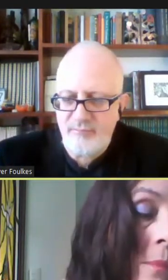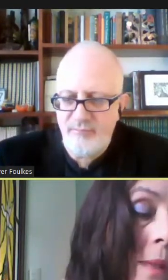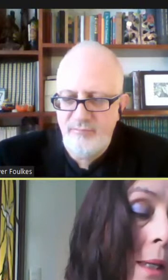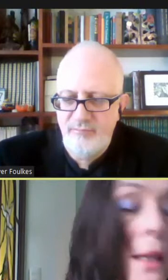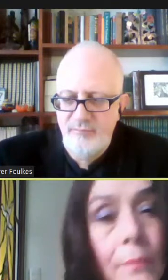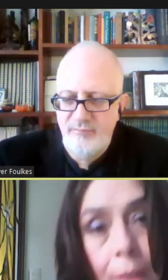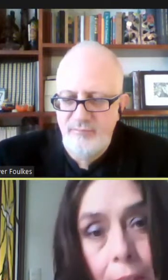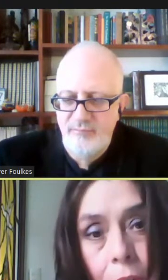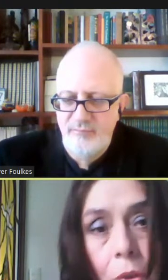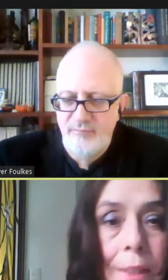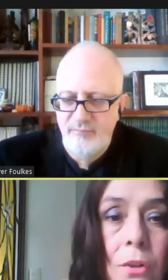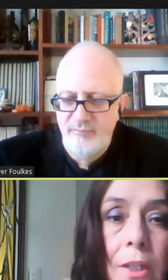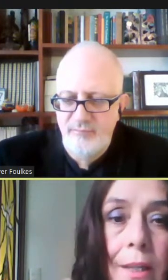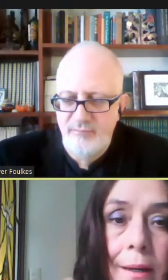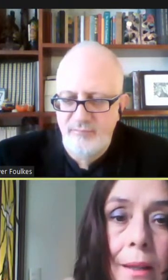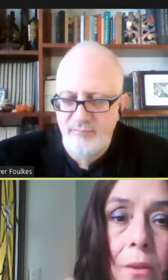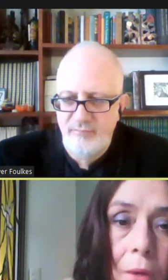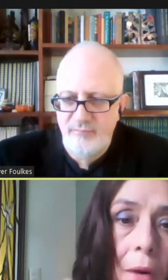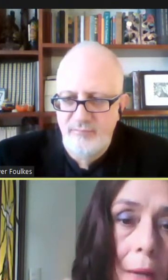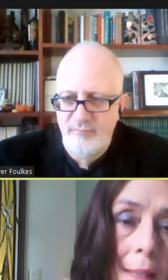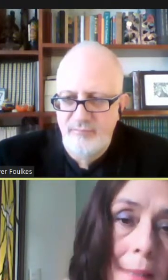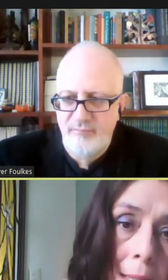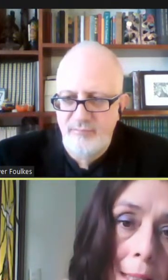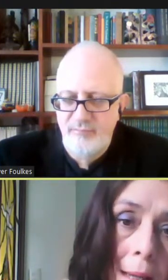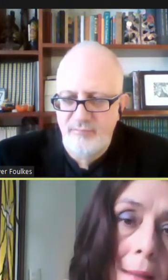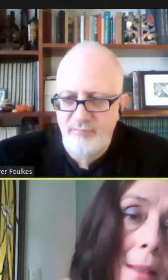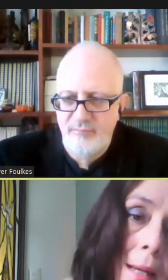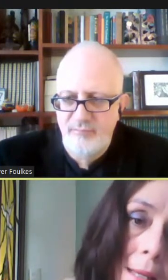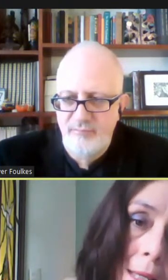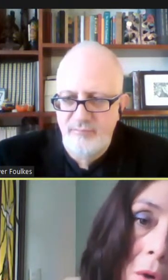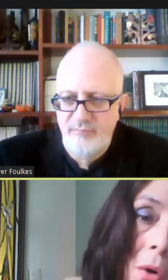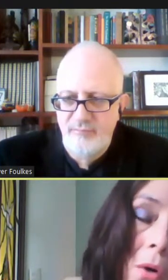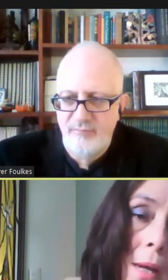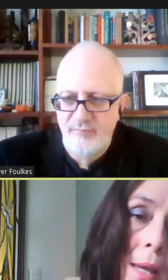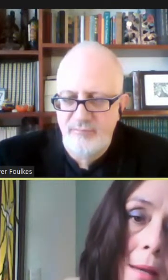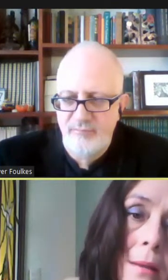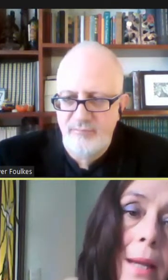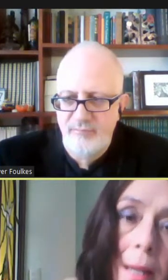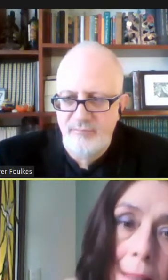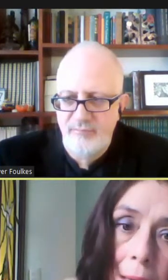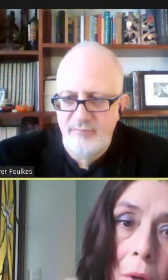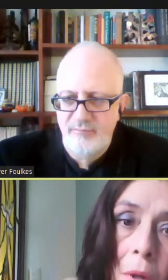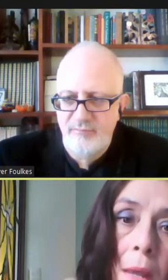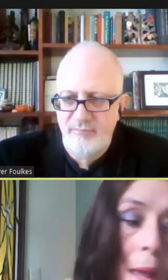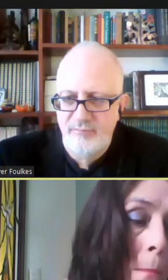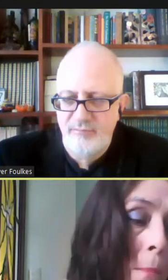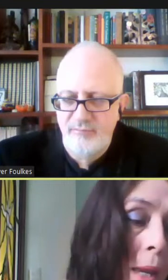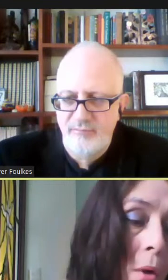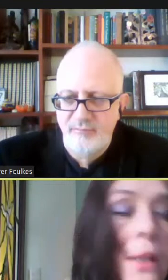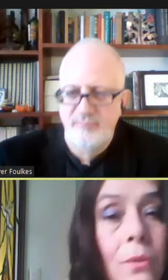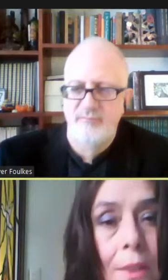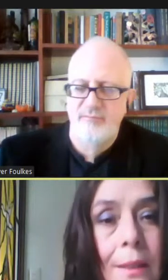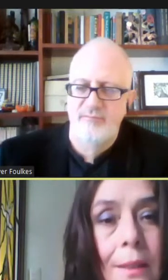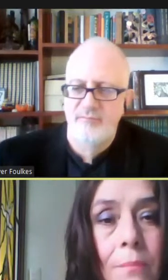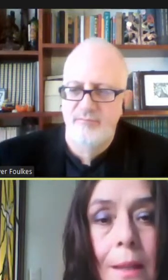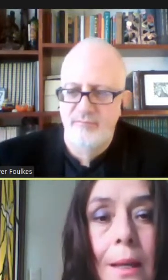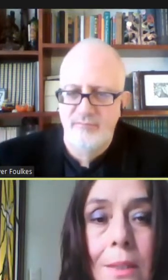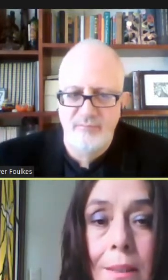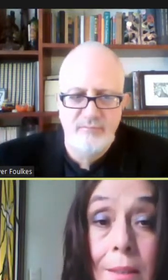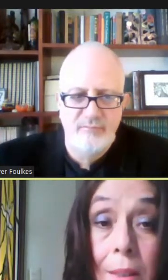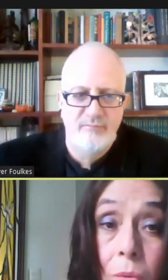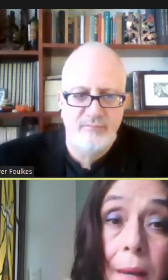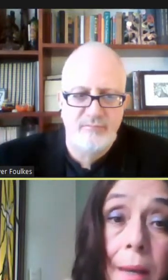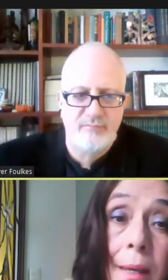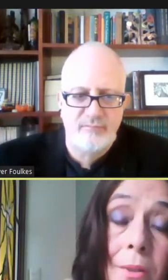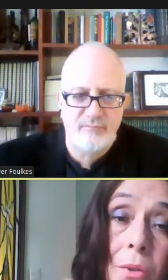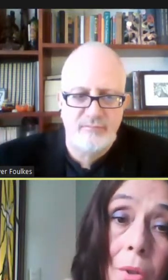y yo que soy narradora oral escénica, radico en Querétaro, pero estudié también la